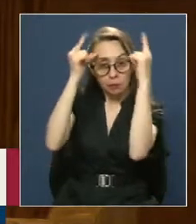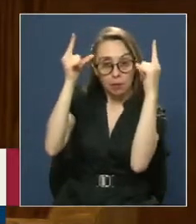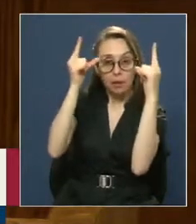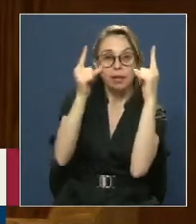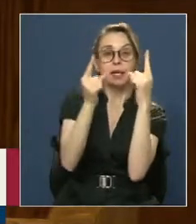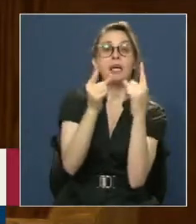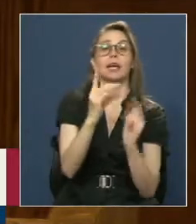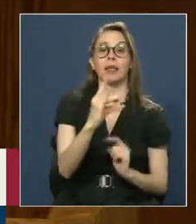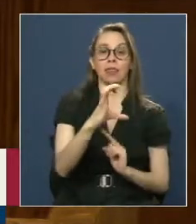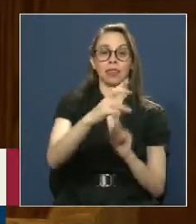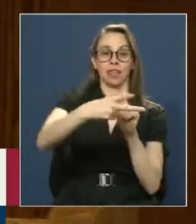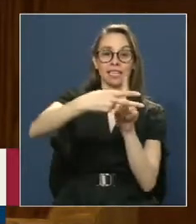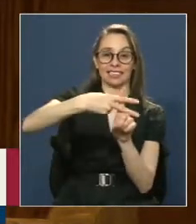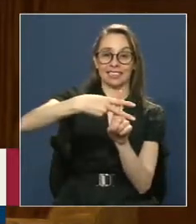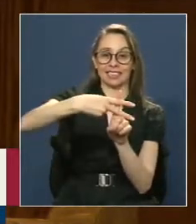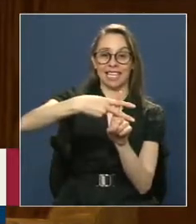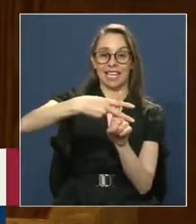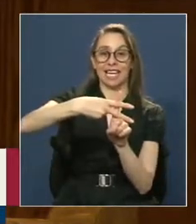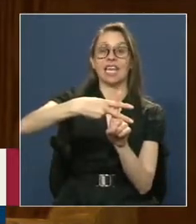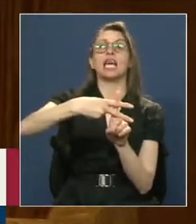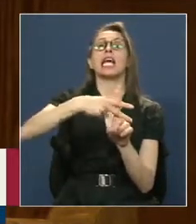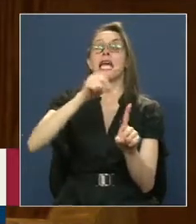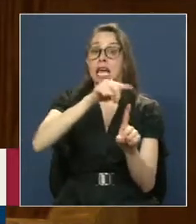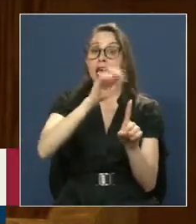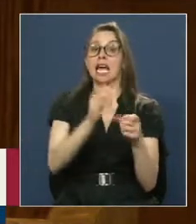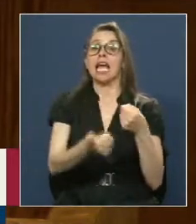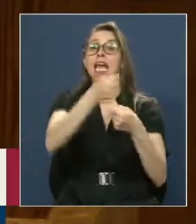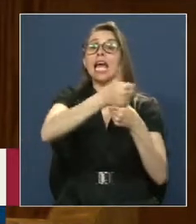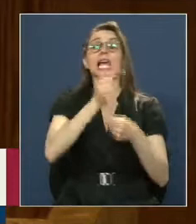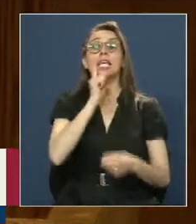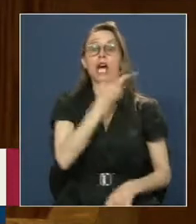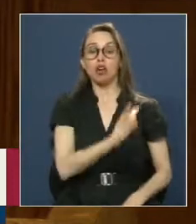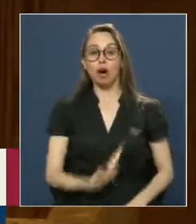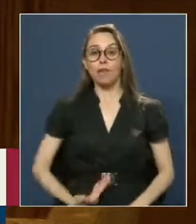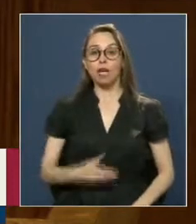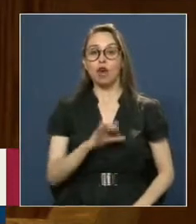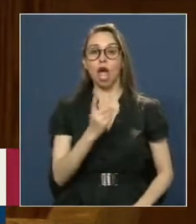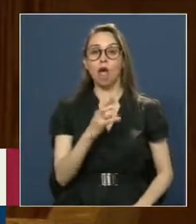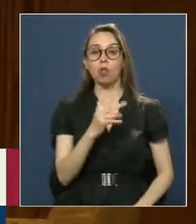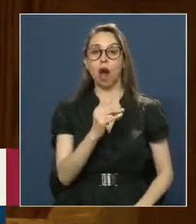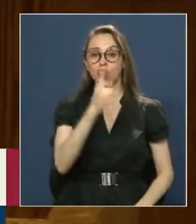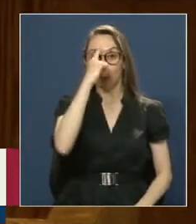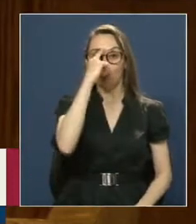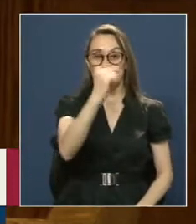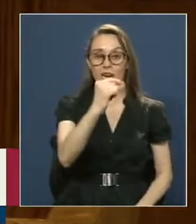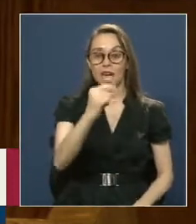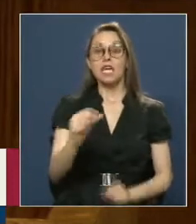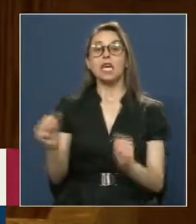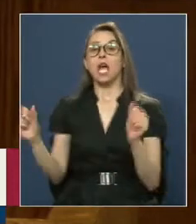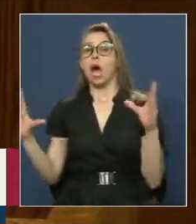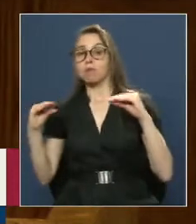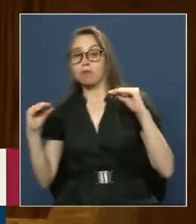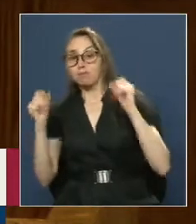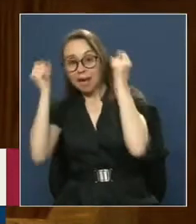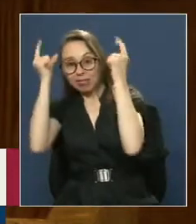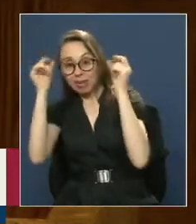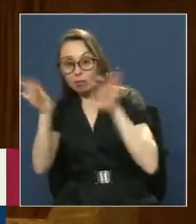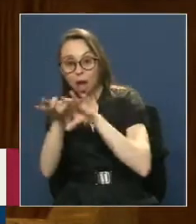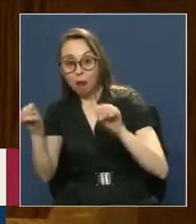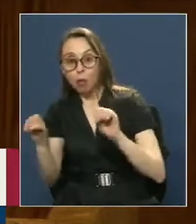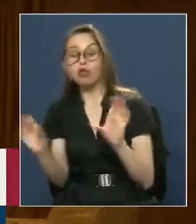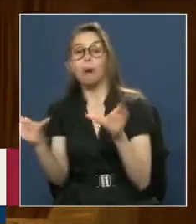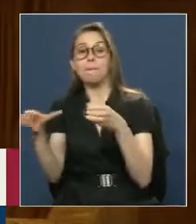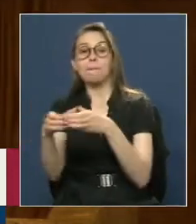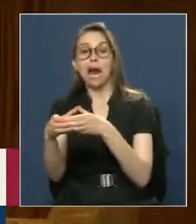democracia Cristiana Más bien Entre el gobierno De Eduardo Frei Montalda Y el partido Radical Para que este último Se